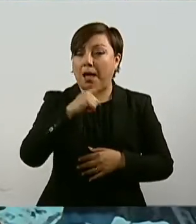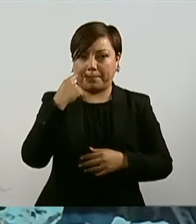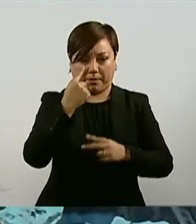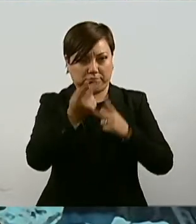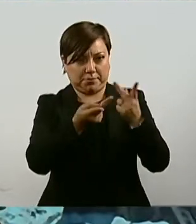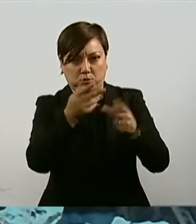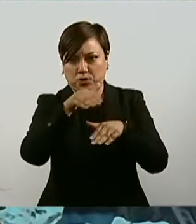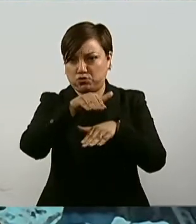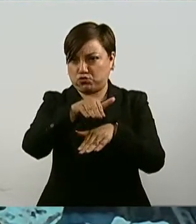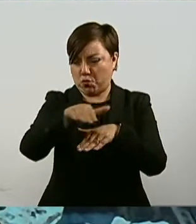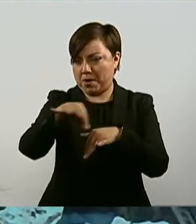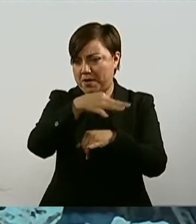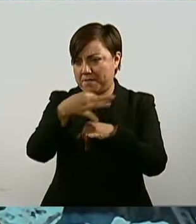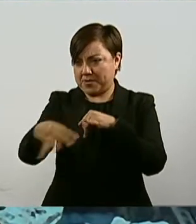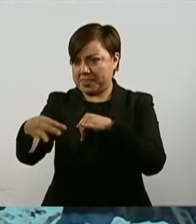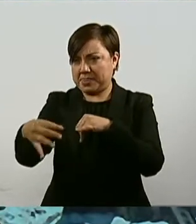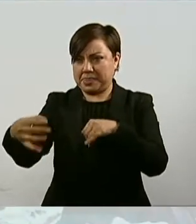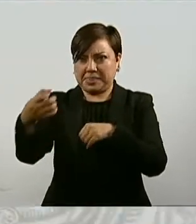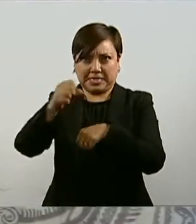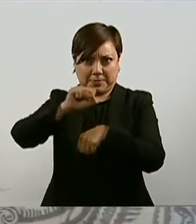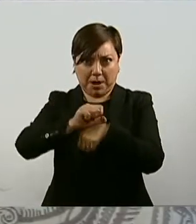sesionar el fin de semana, comentó lo siguiente.